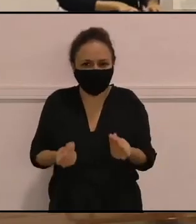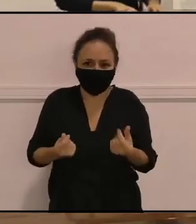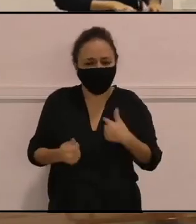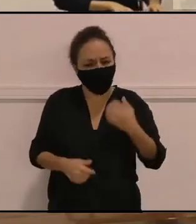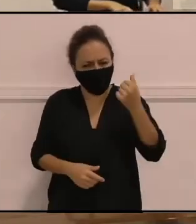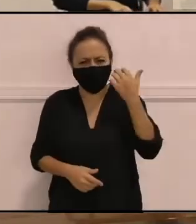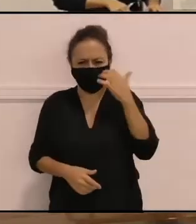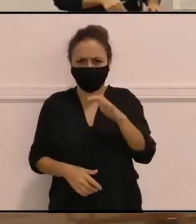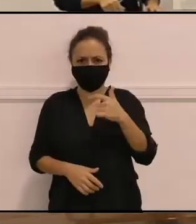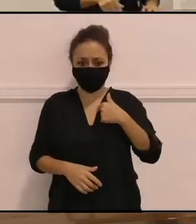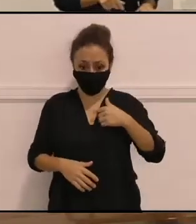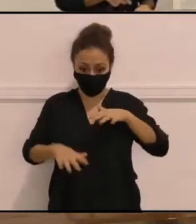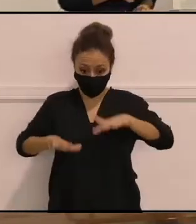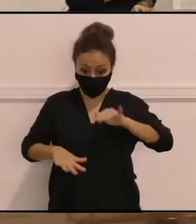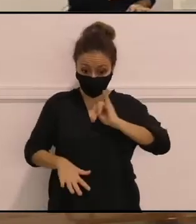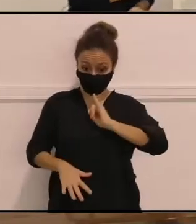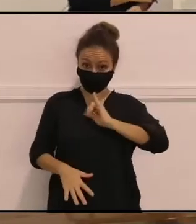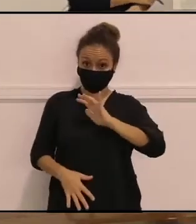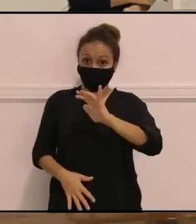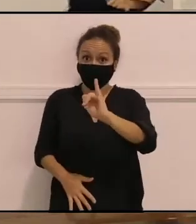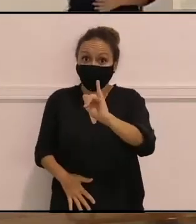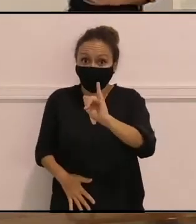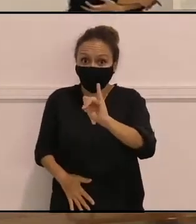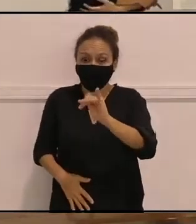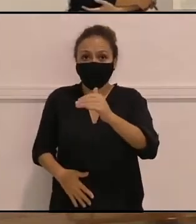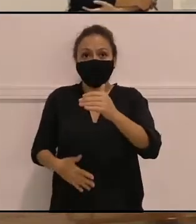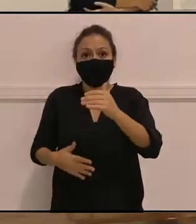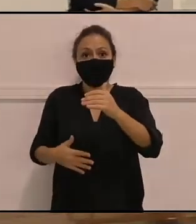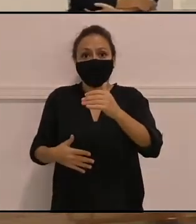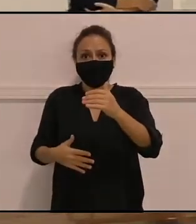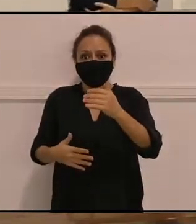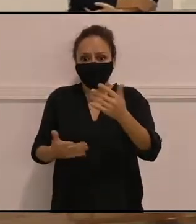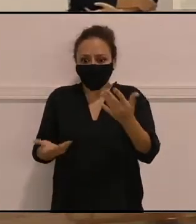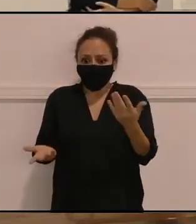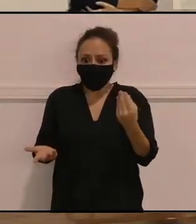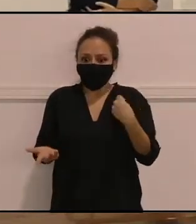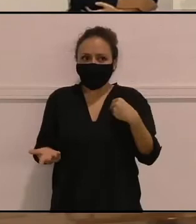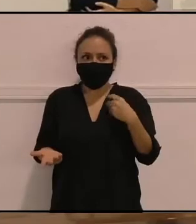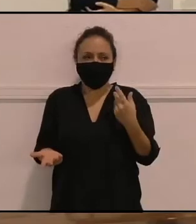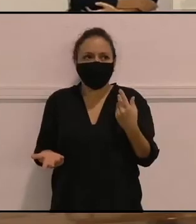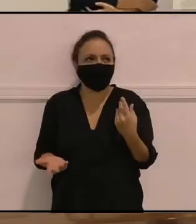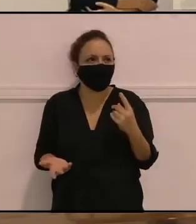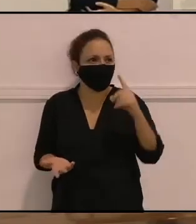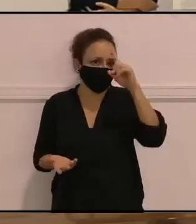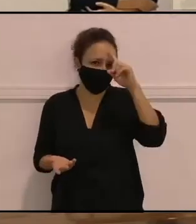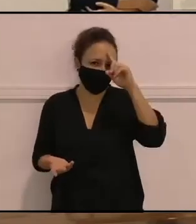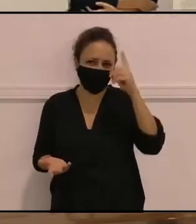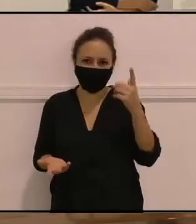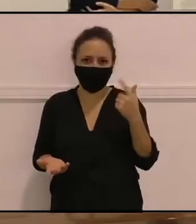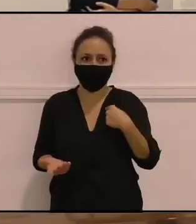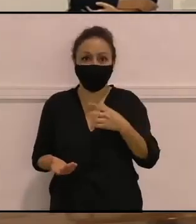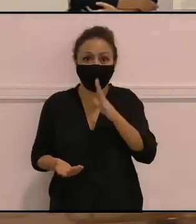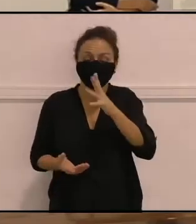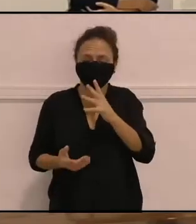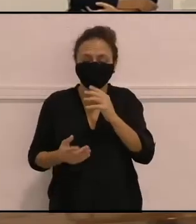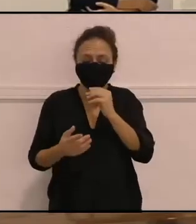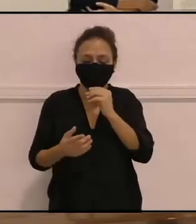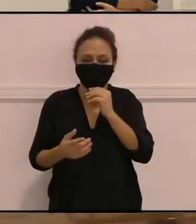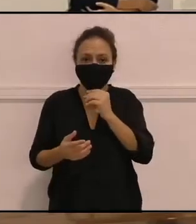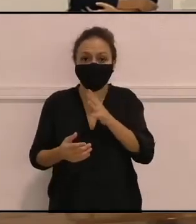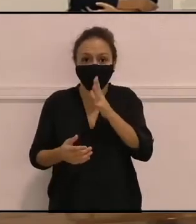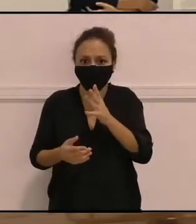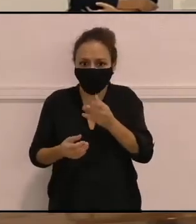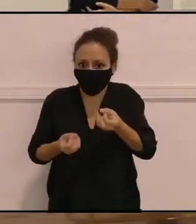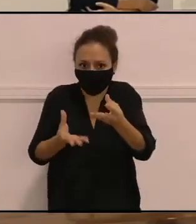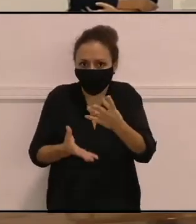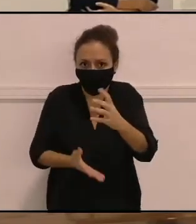raro, ¿no? Sentirte parte de un sitio del que te, no sé, es que no podría argumentarlo porque es soy de Gran